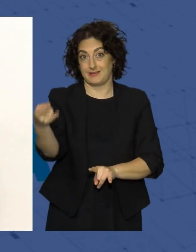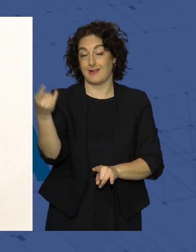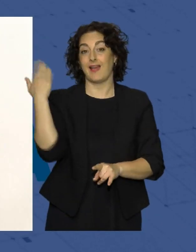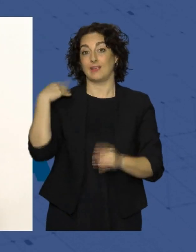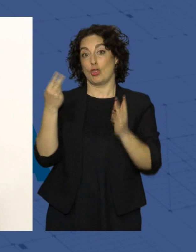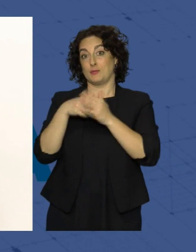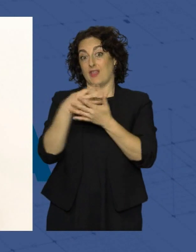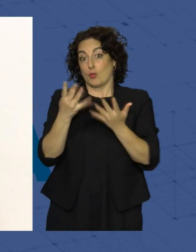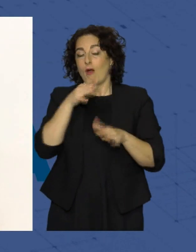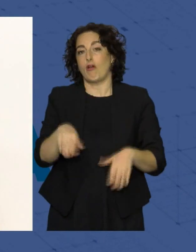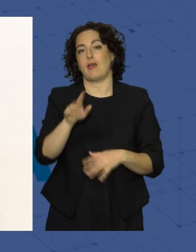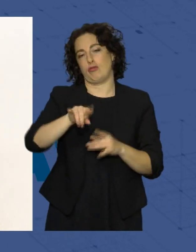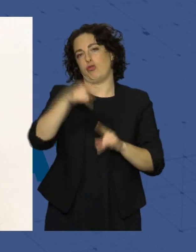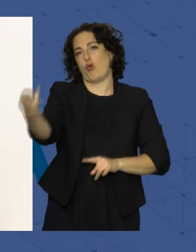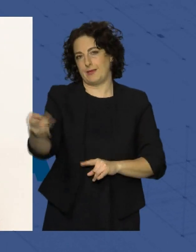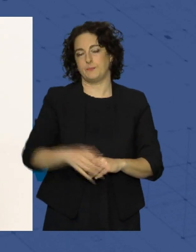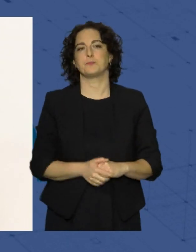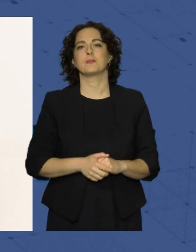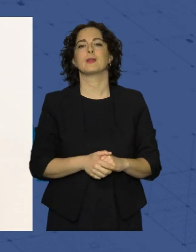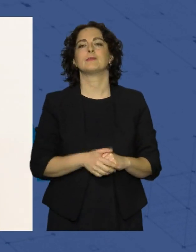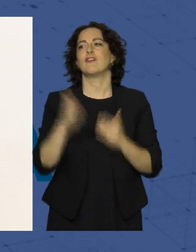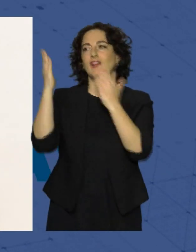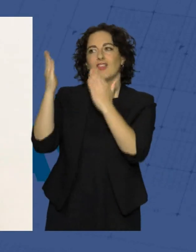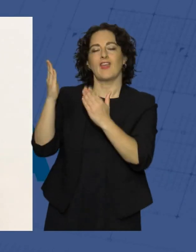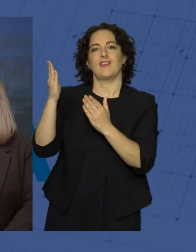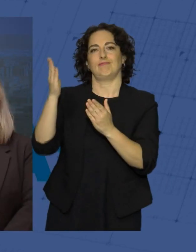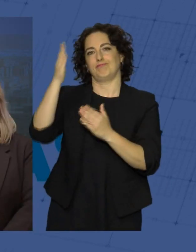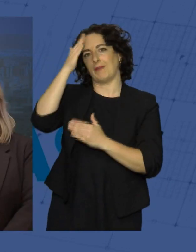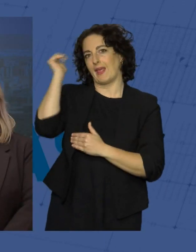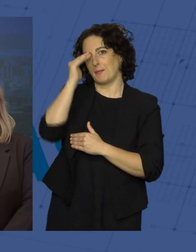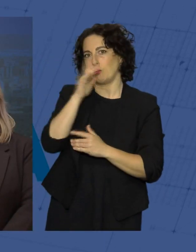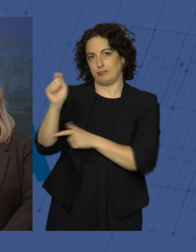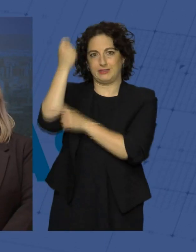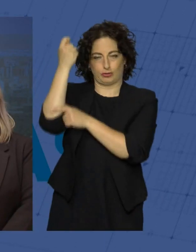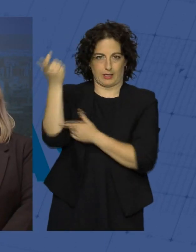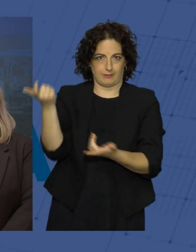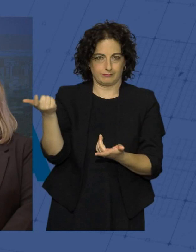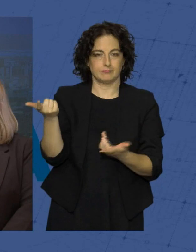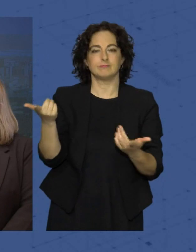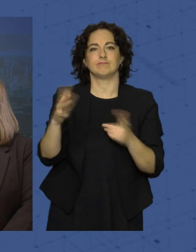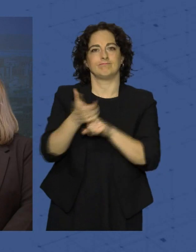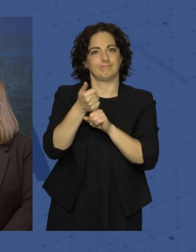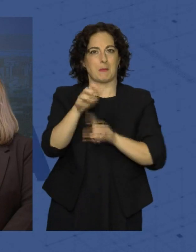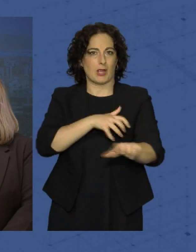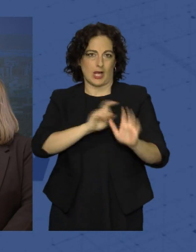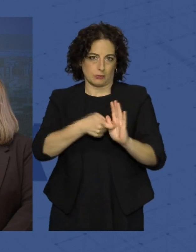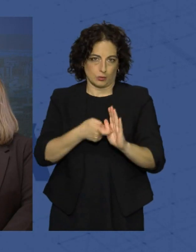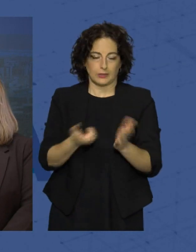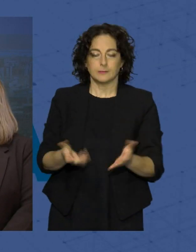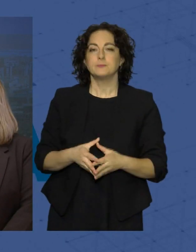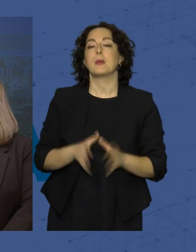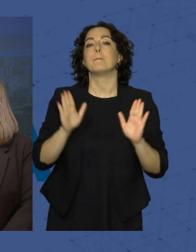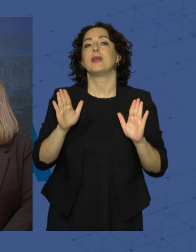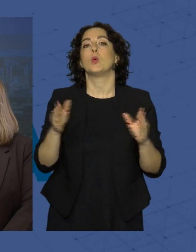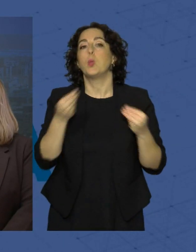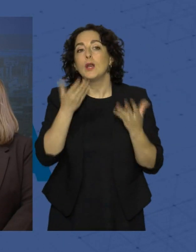2019. Quiero felicitar a María del Mar Vázquez por su victoria, en la que han conseguido la mayoría absoluta. Pero